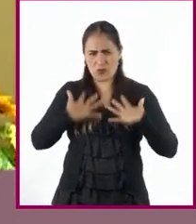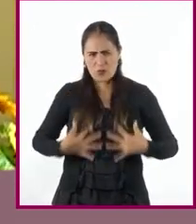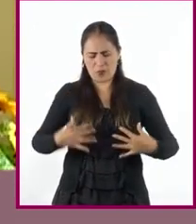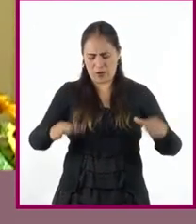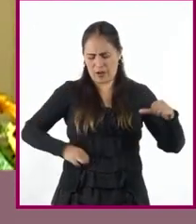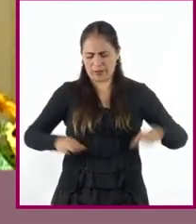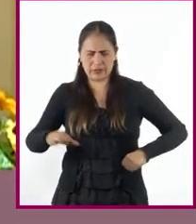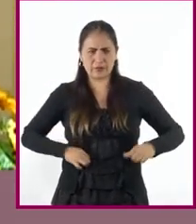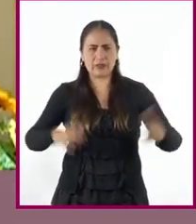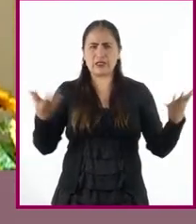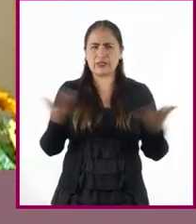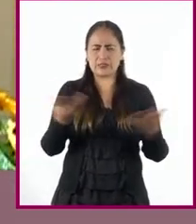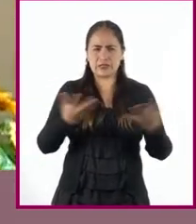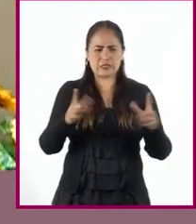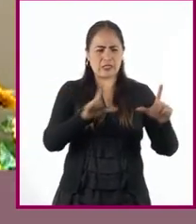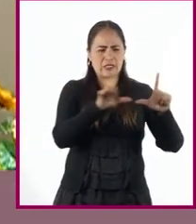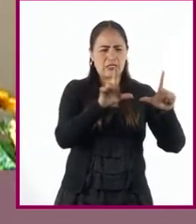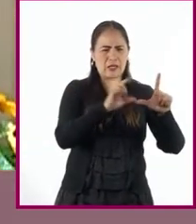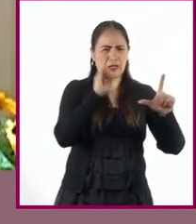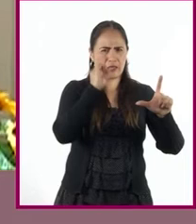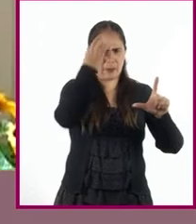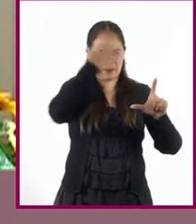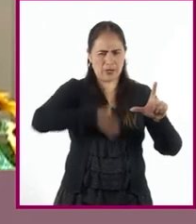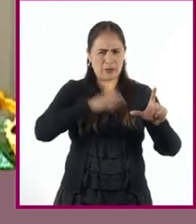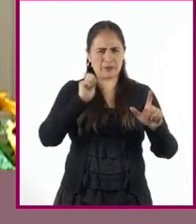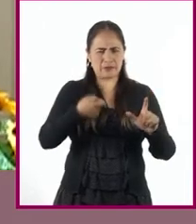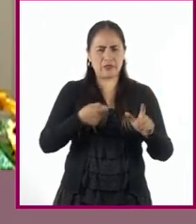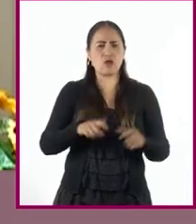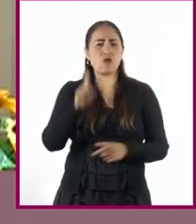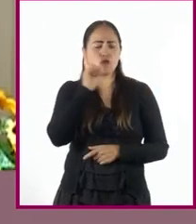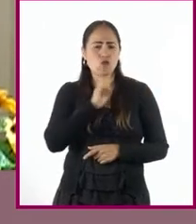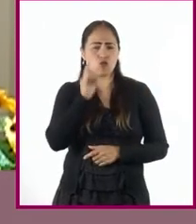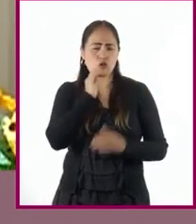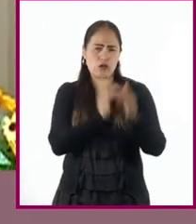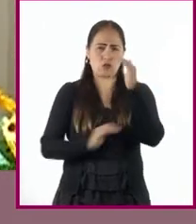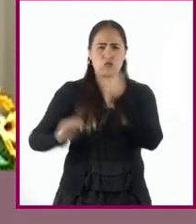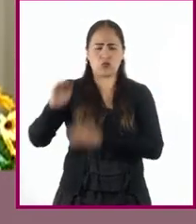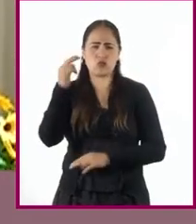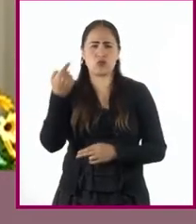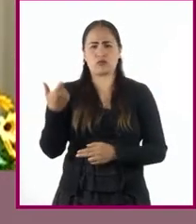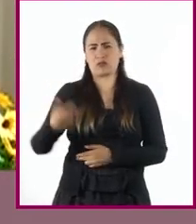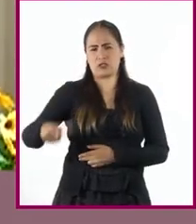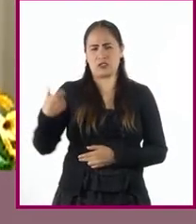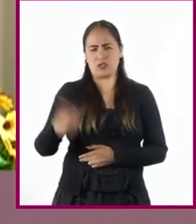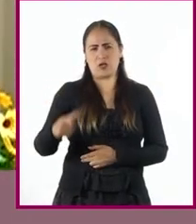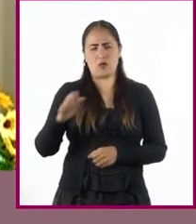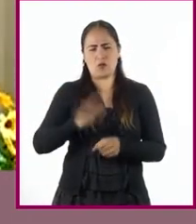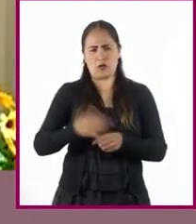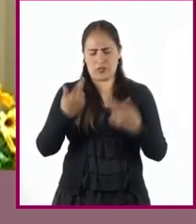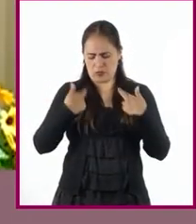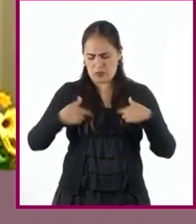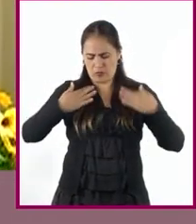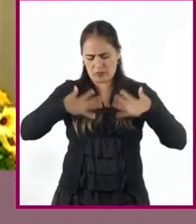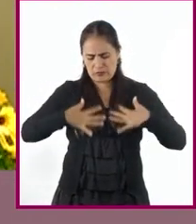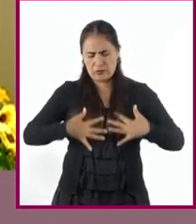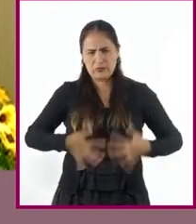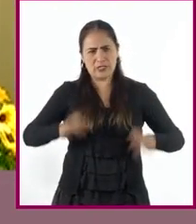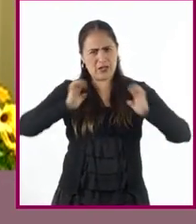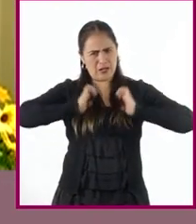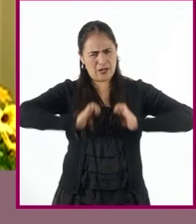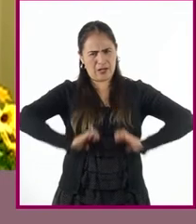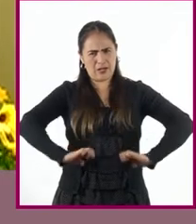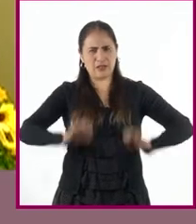que realizan. En la primera imagen se representa a una mujer de un extracto alto, porque además del vestido elegante y las joyas que porta,